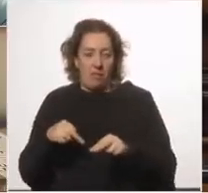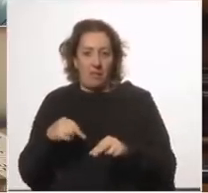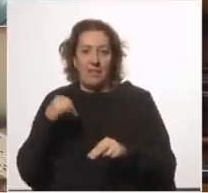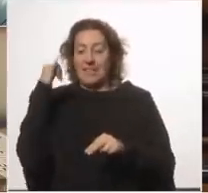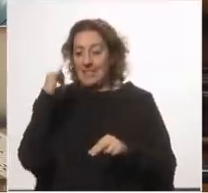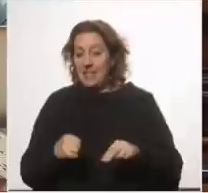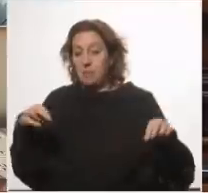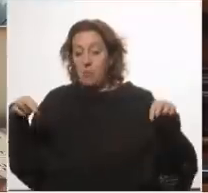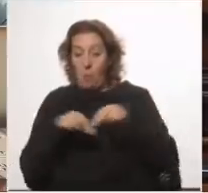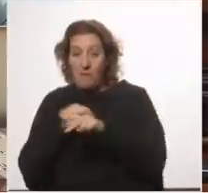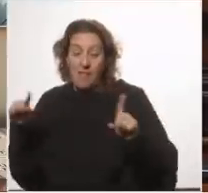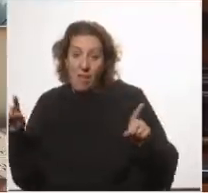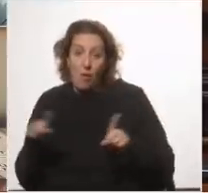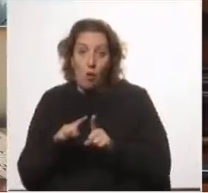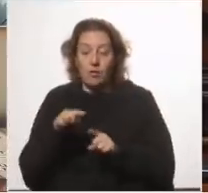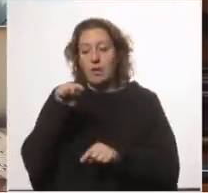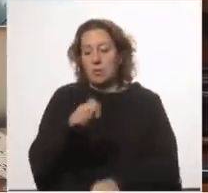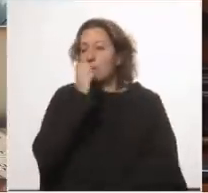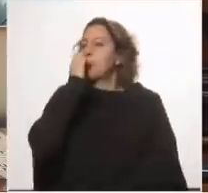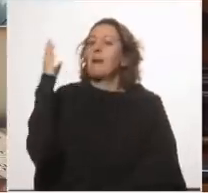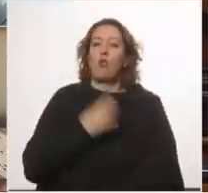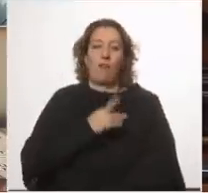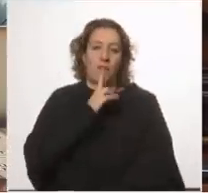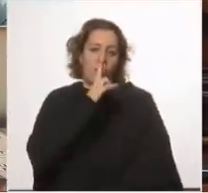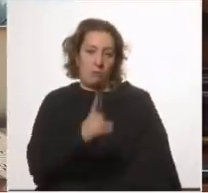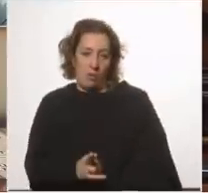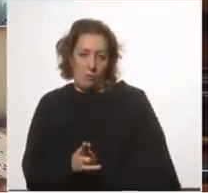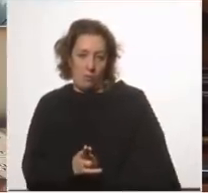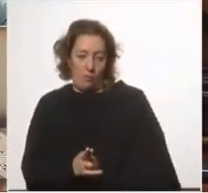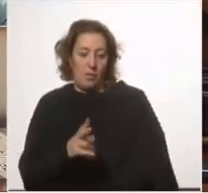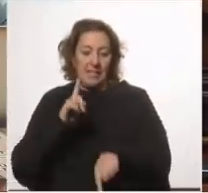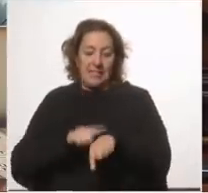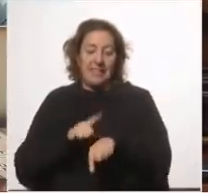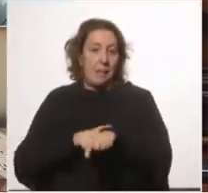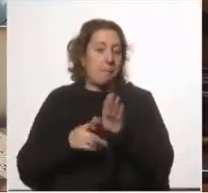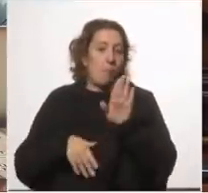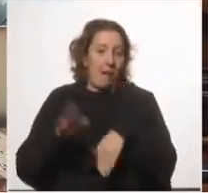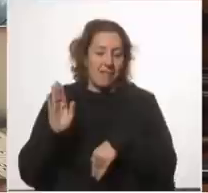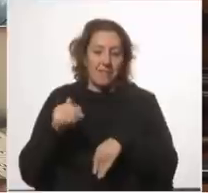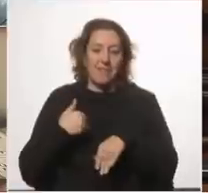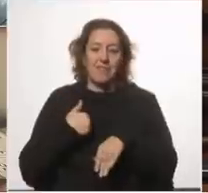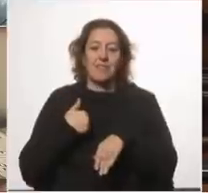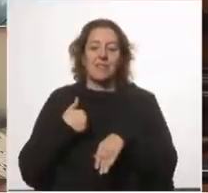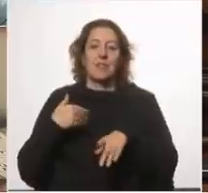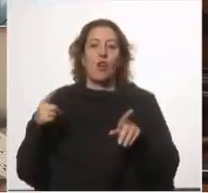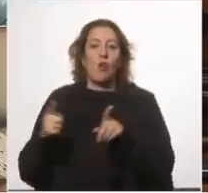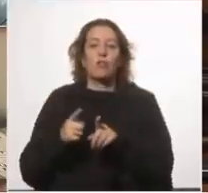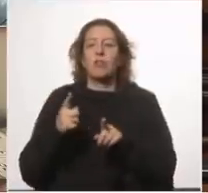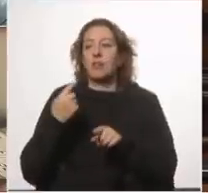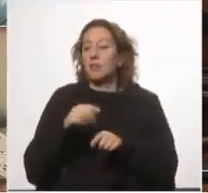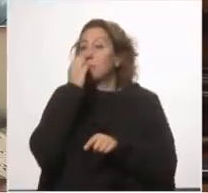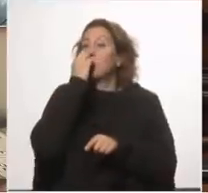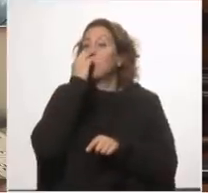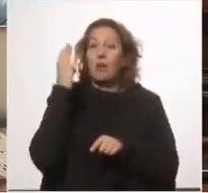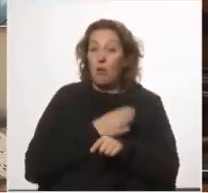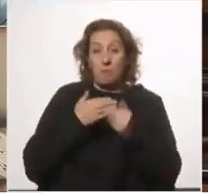más corta sea cuanto más concentrada en el tiempo y cuanto antes empiece en el pico de la ola